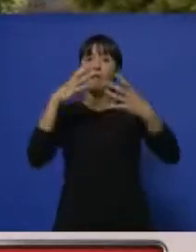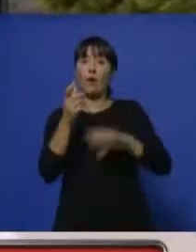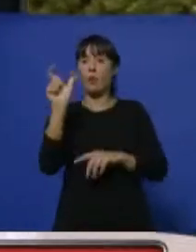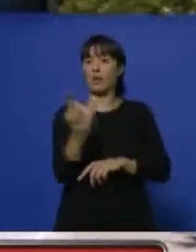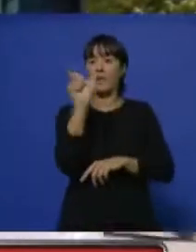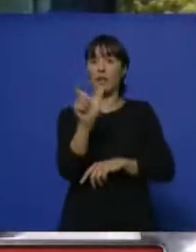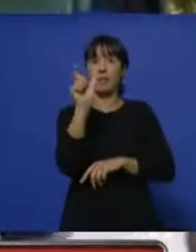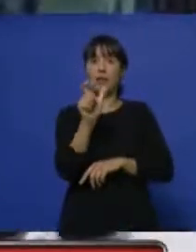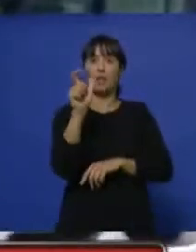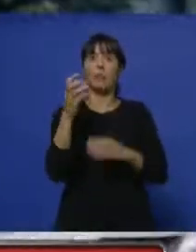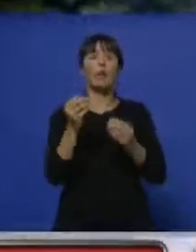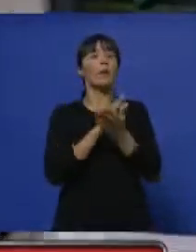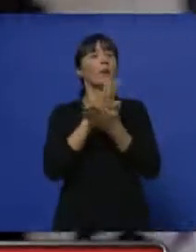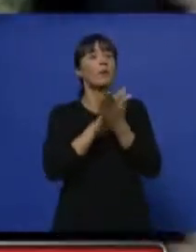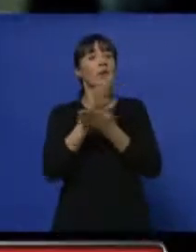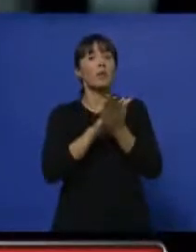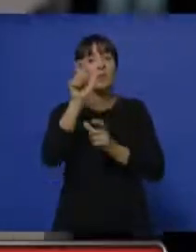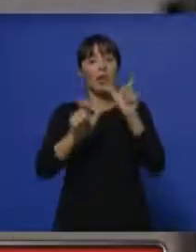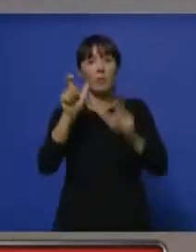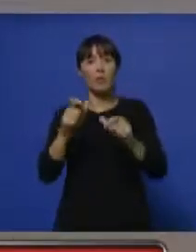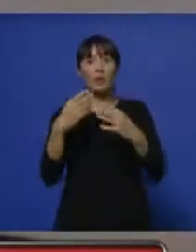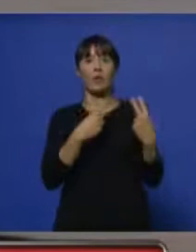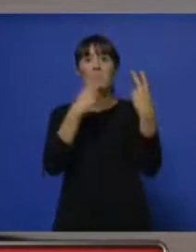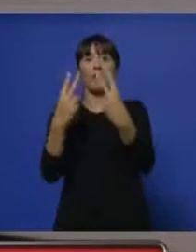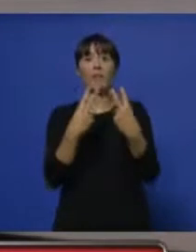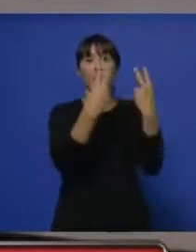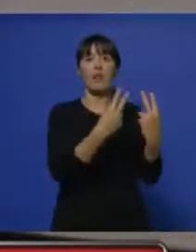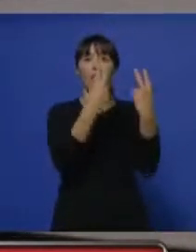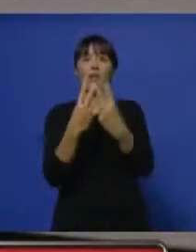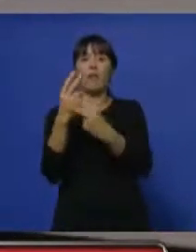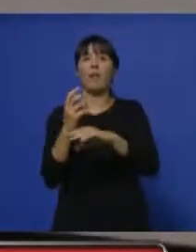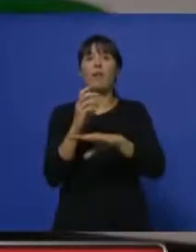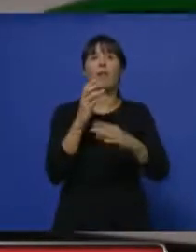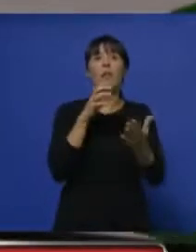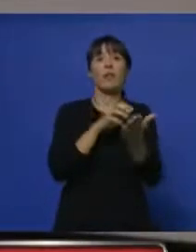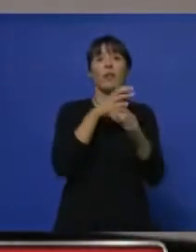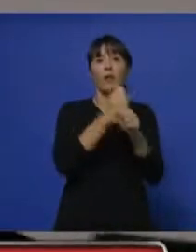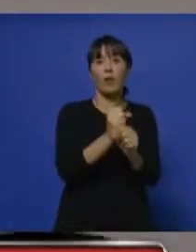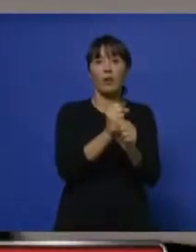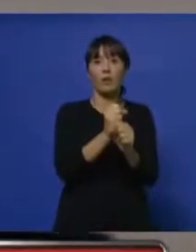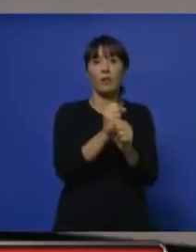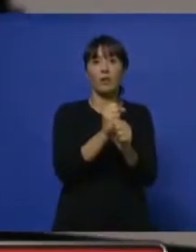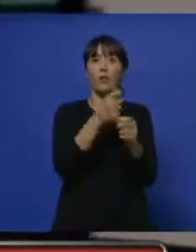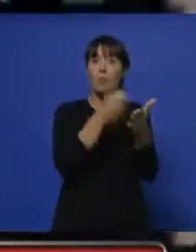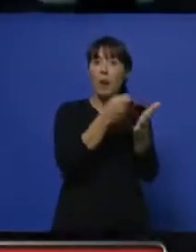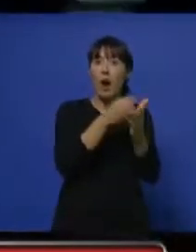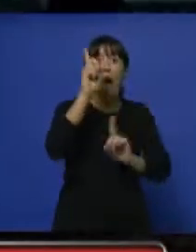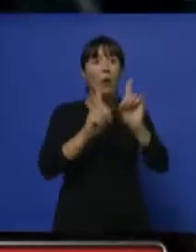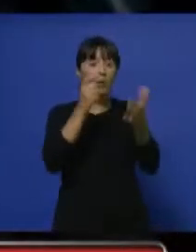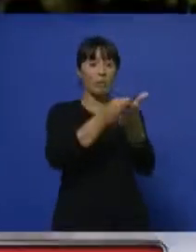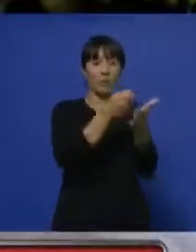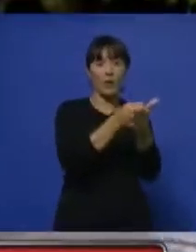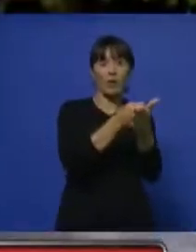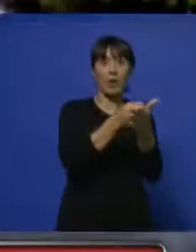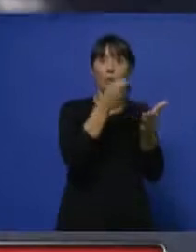pasajeros que permanentemente transitan y utilizan el sistema que aún lo sigue haciendo en efectivo. Esto